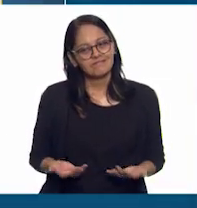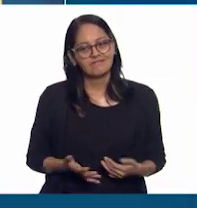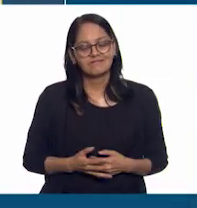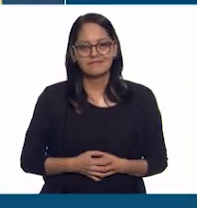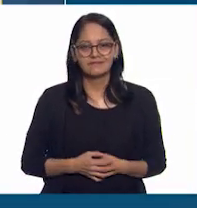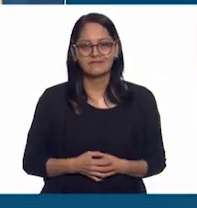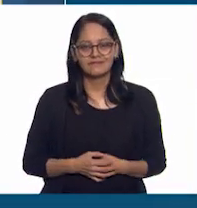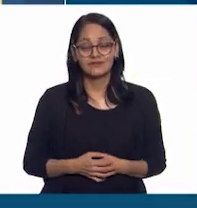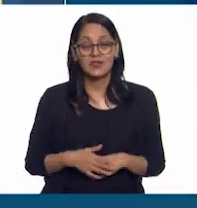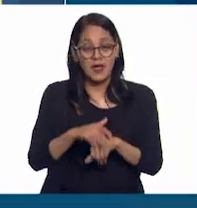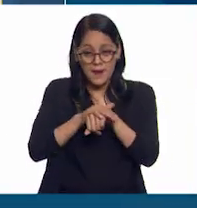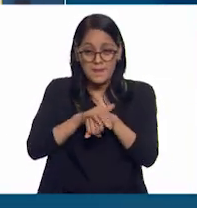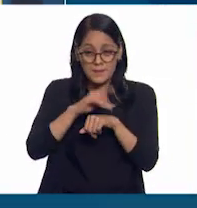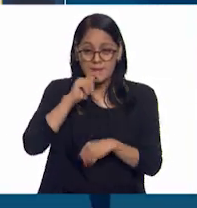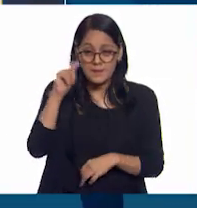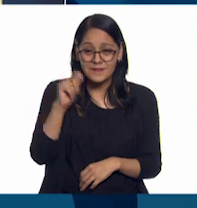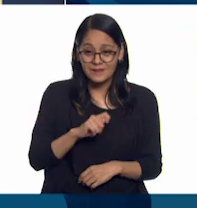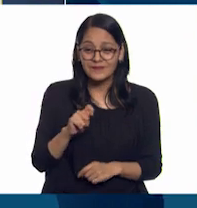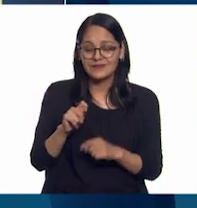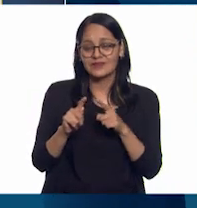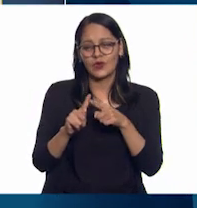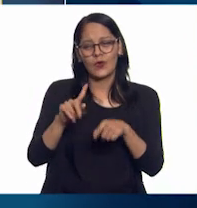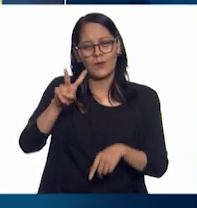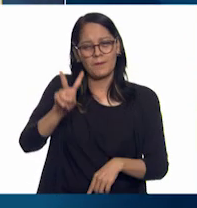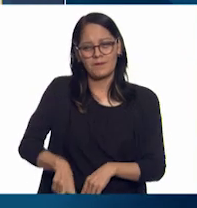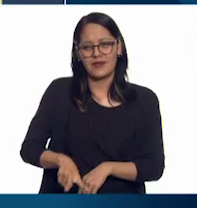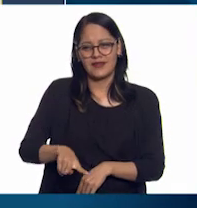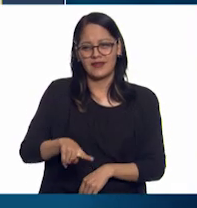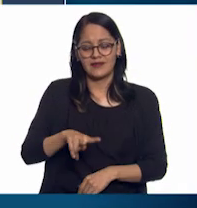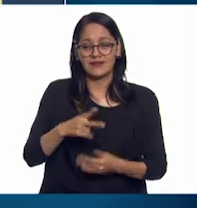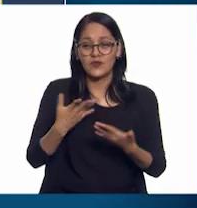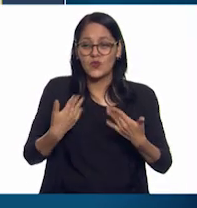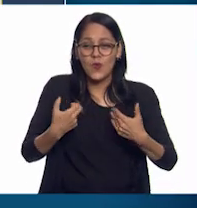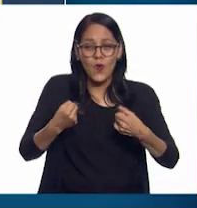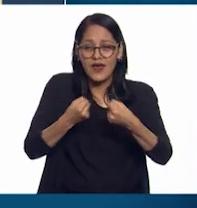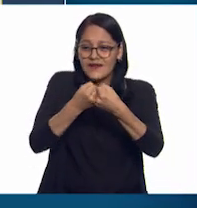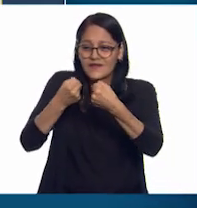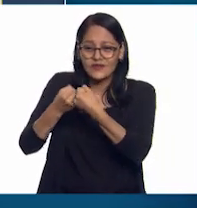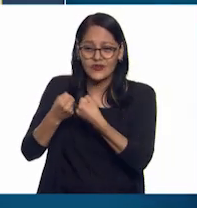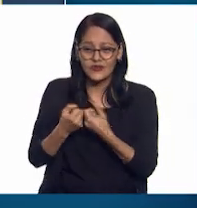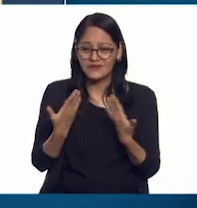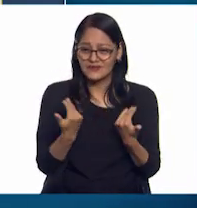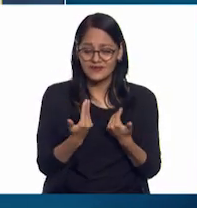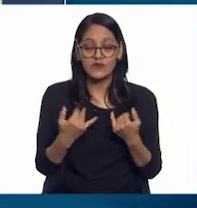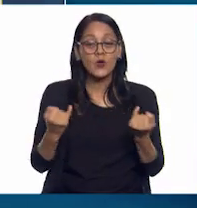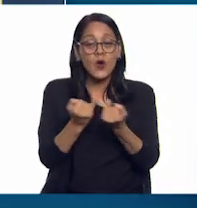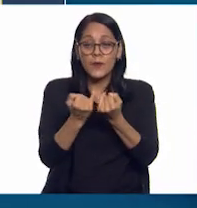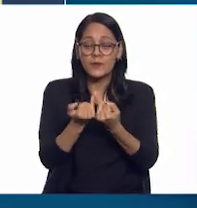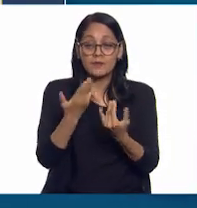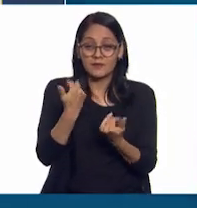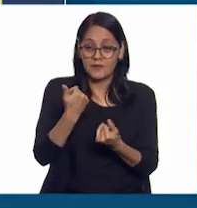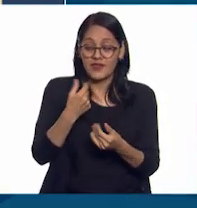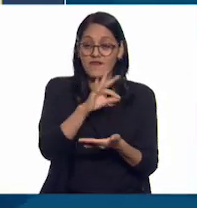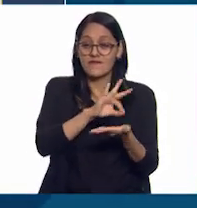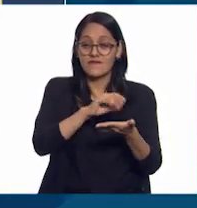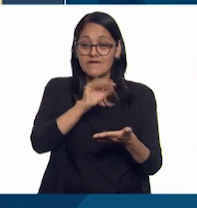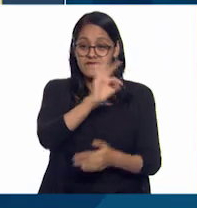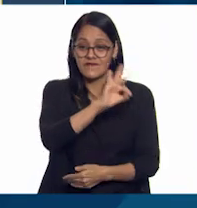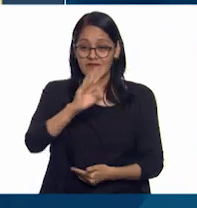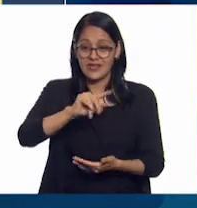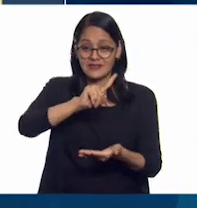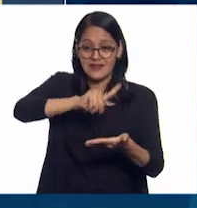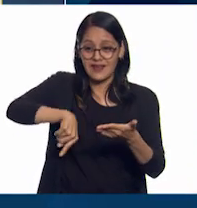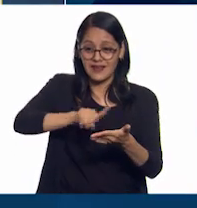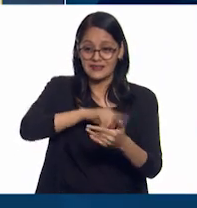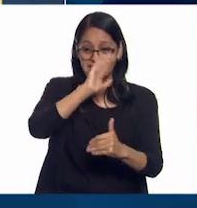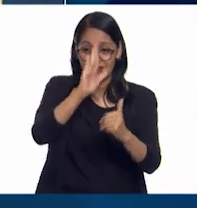Una amistad verdadera no conoce fronteras ni tiene fecha de caducidad. Mi gran amigo, el